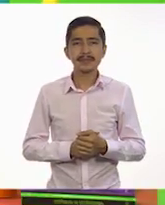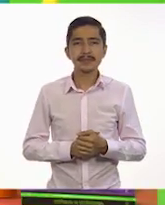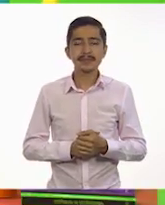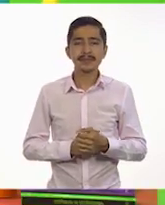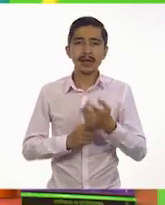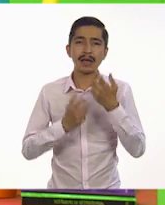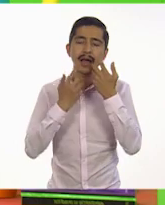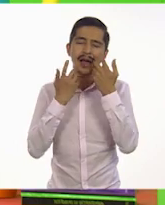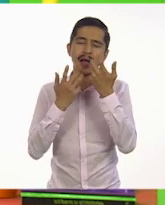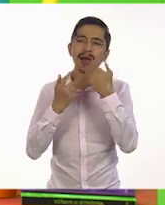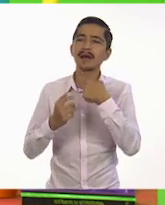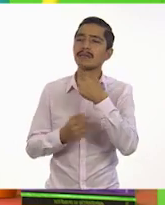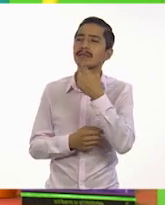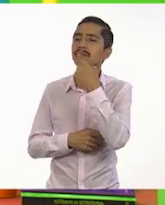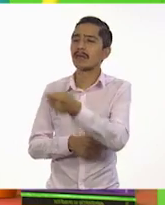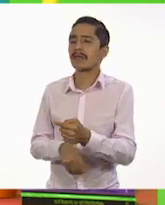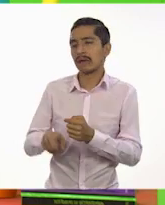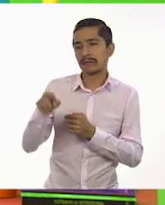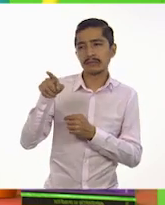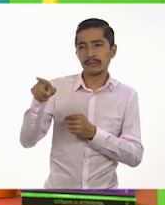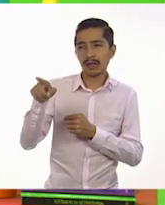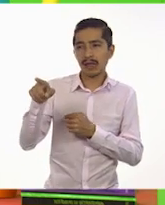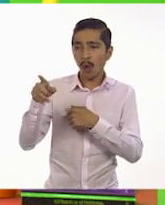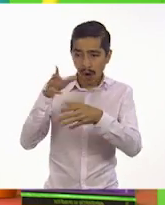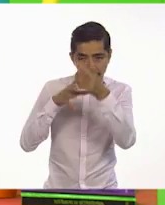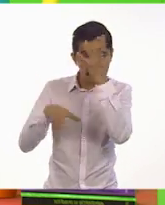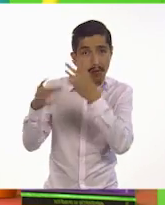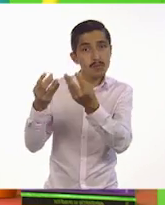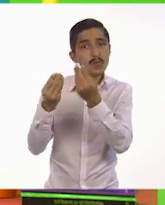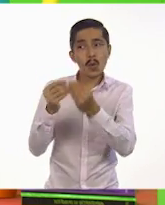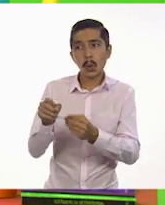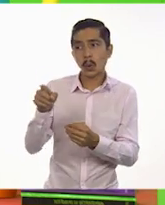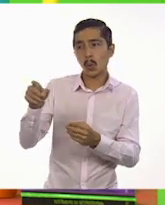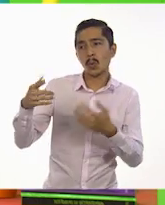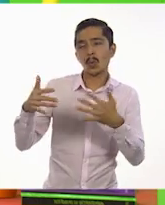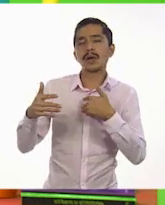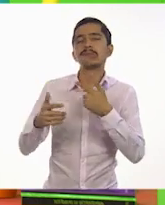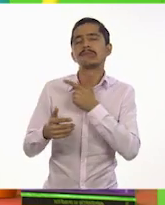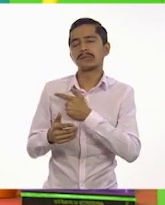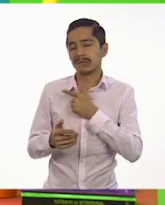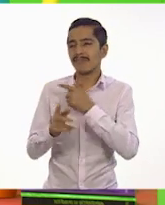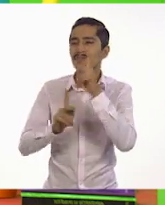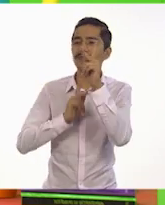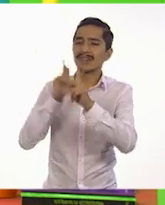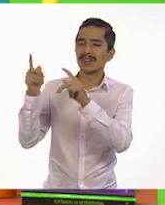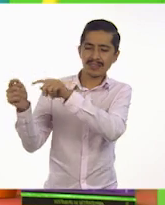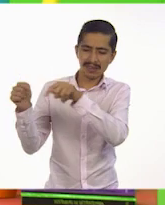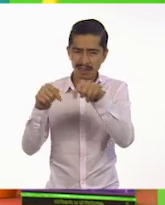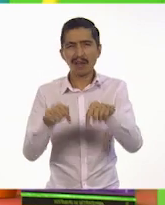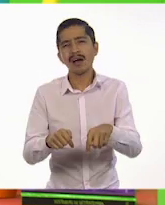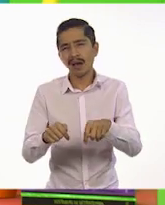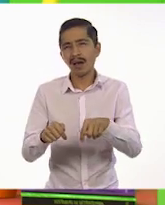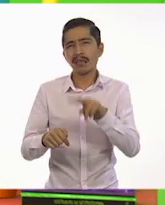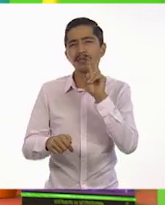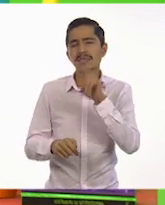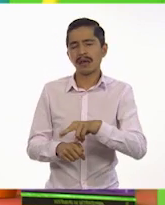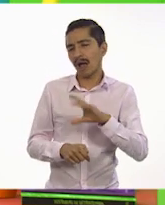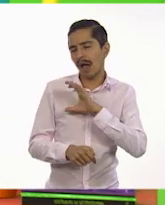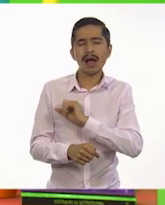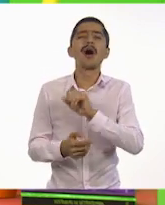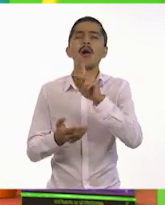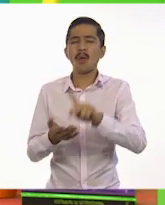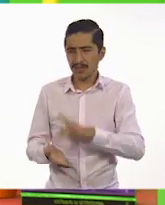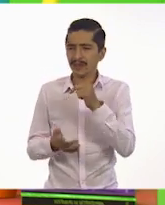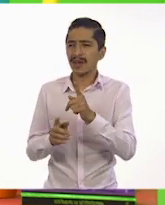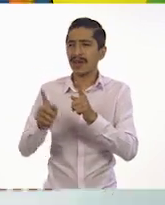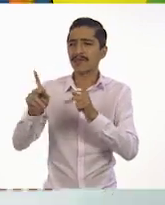Queremos decirte que hemos aprendido mucho de ti y nos gusta que vengas a visitarnos al programa. Nos encantará que nos vuelvas a